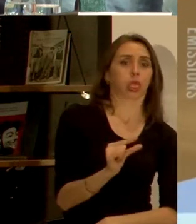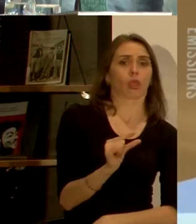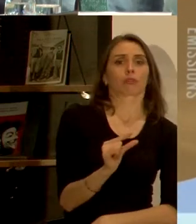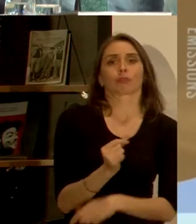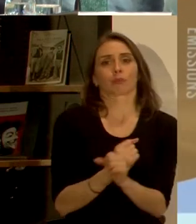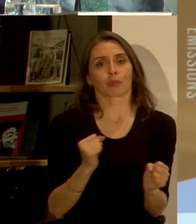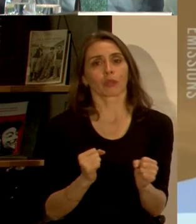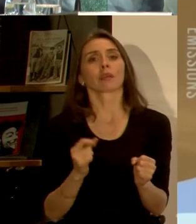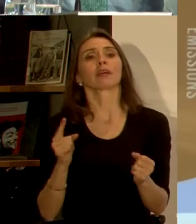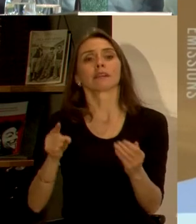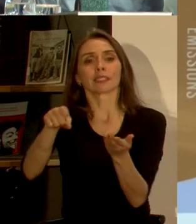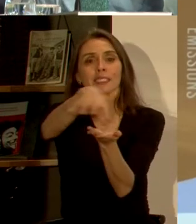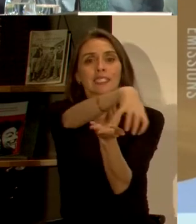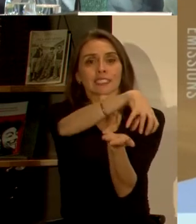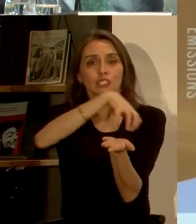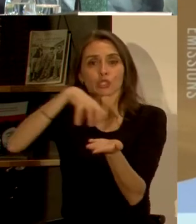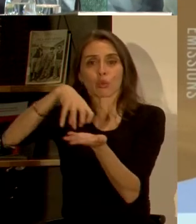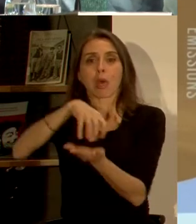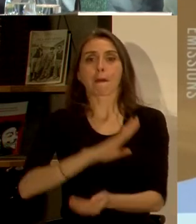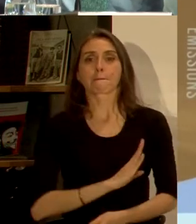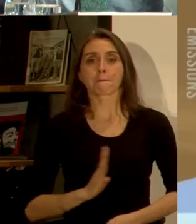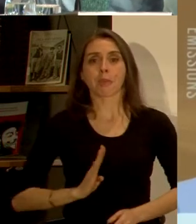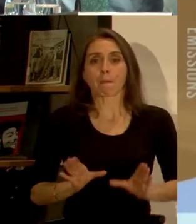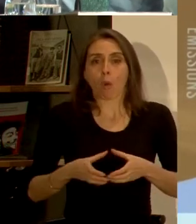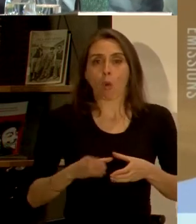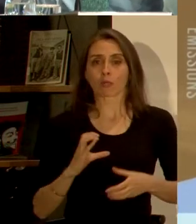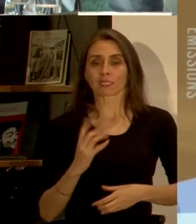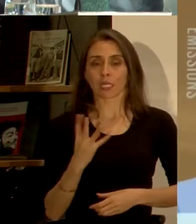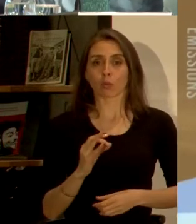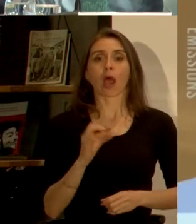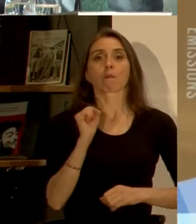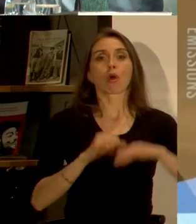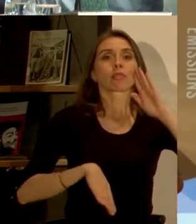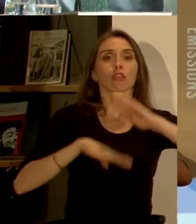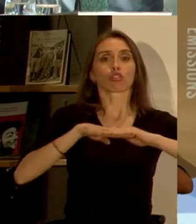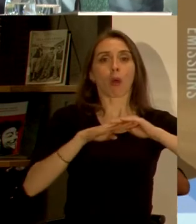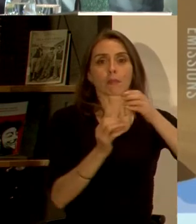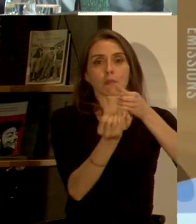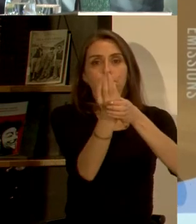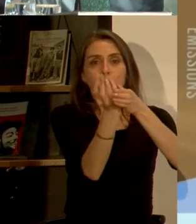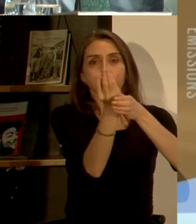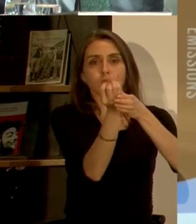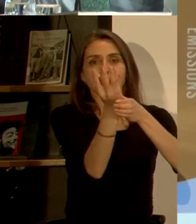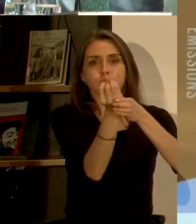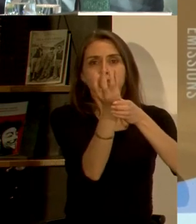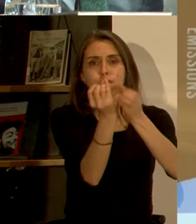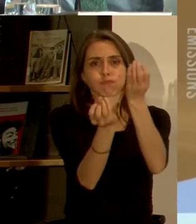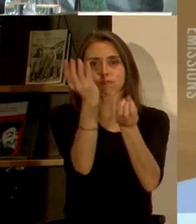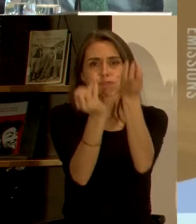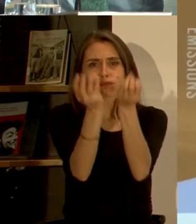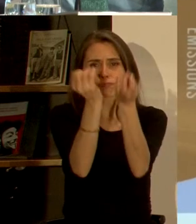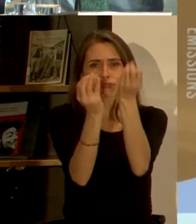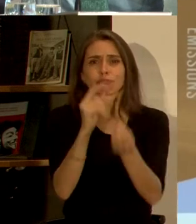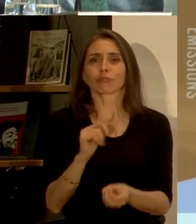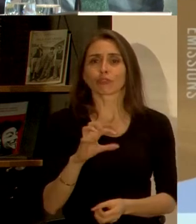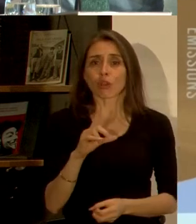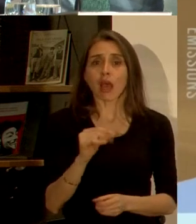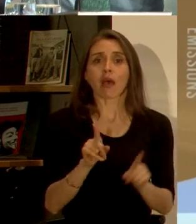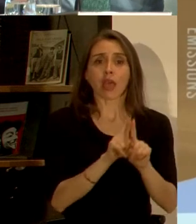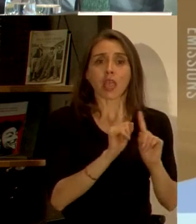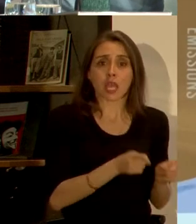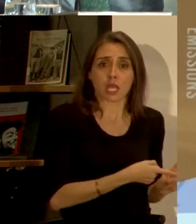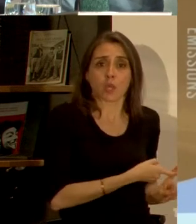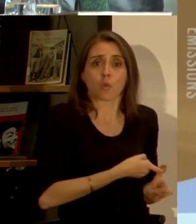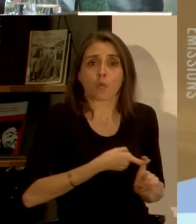bien es cierto que las ciudades del C40 tienen la posibilidad de emitir hasta cierto volumen de toneladas, si las cosas siguen como van,